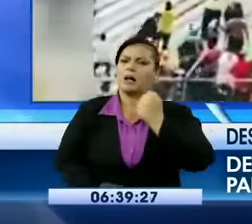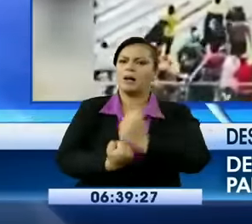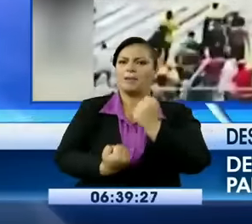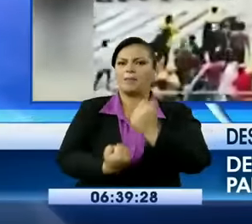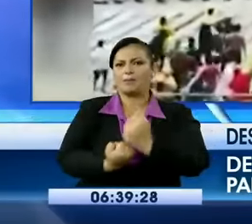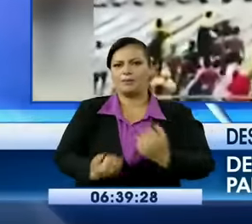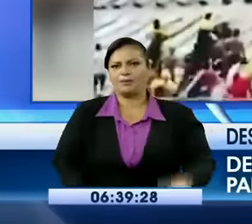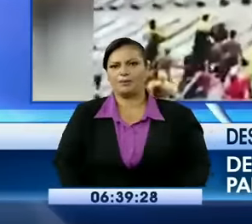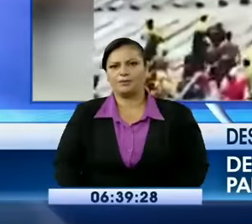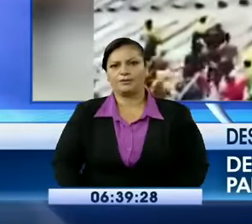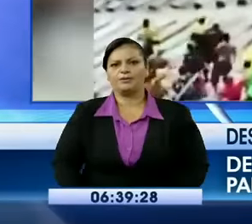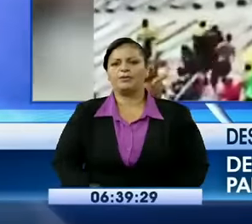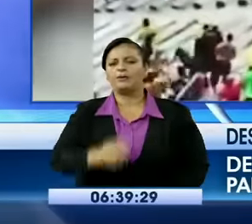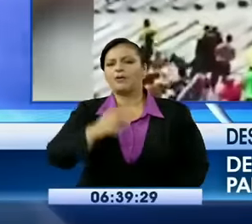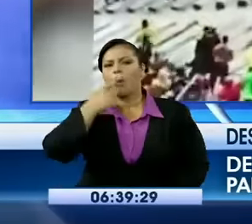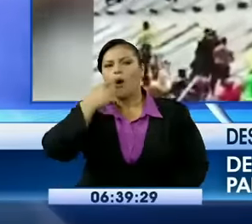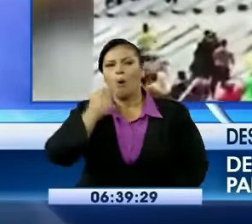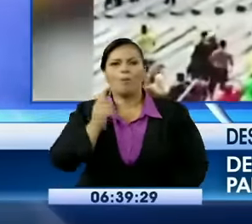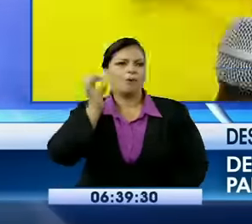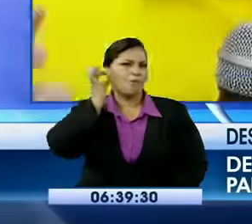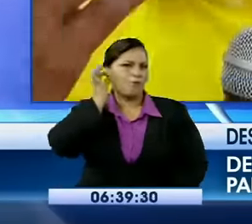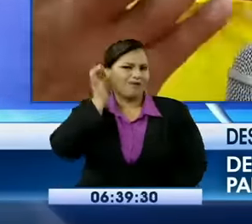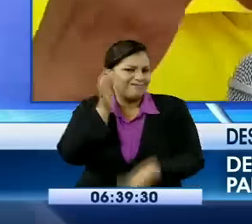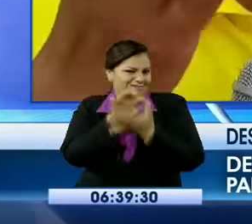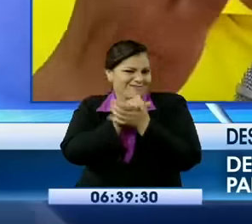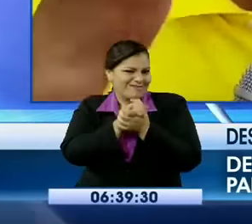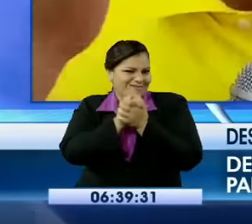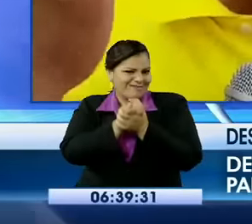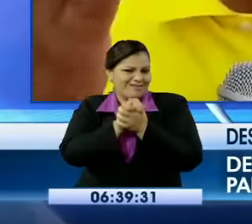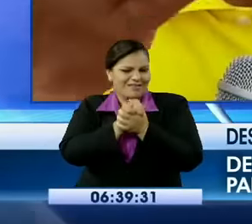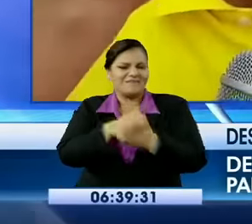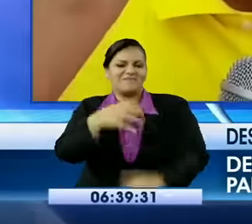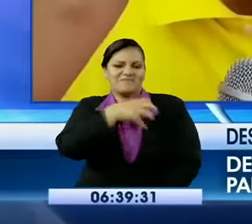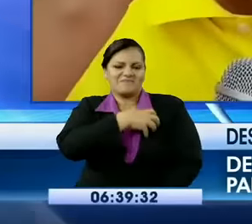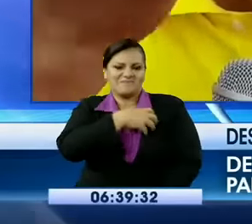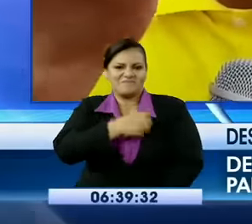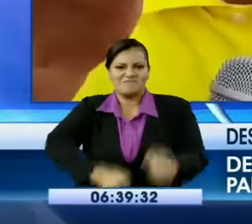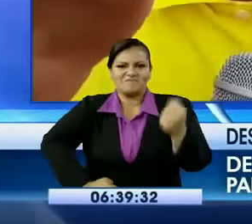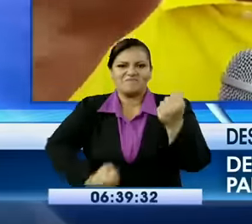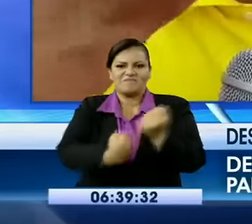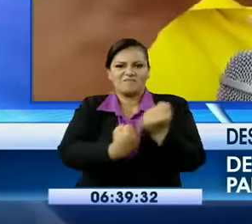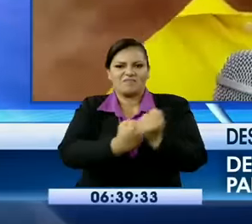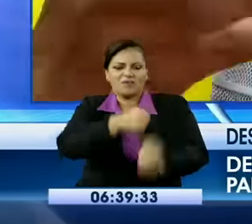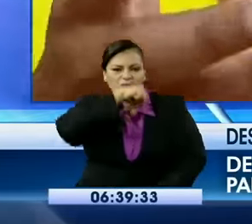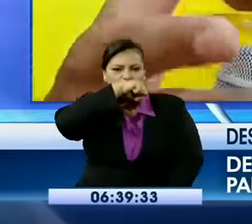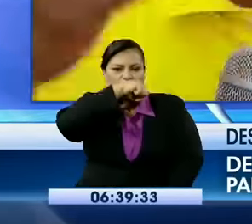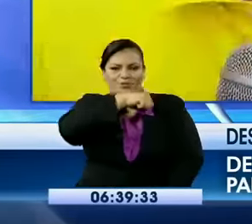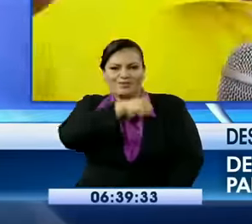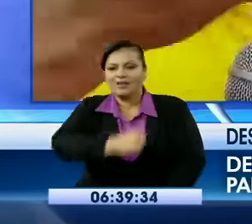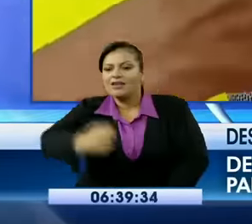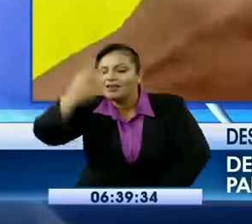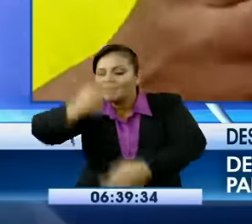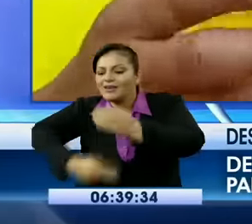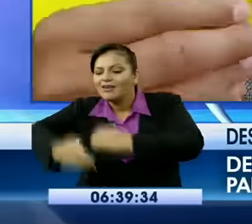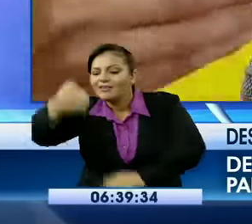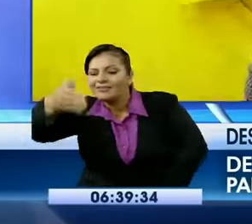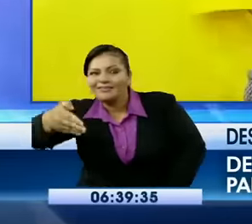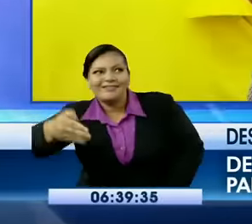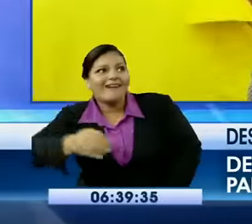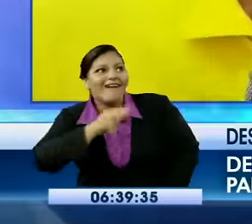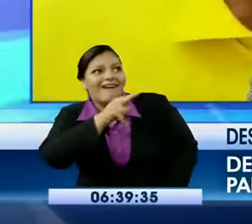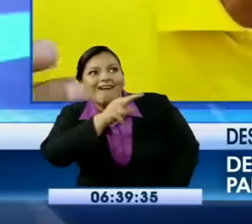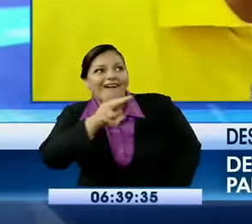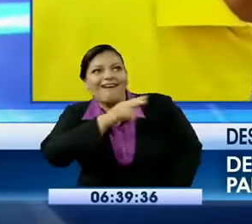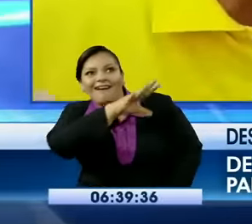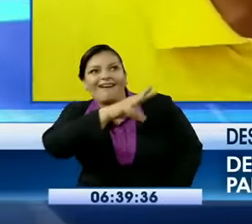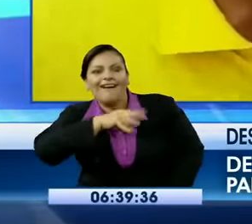su mamá. generalmente. Por favor. Ahí se el tacho, que no miento, ahí se el tacho. Claro. Ahí se lo ve el tacho. ¿Cómo apareció ese tacho ahí? A ver, si no dejan entrar